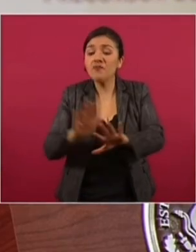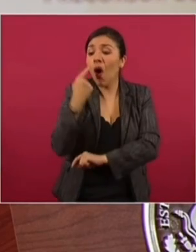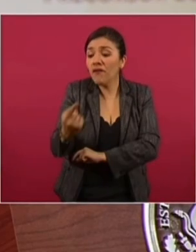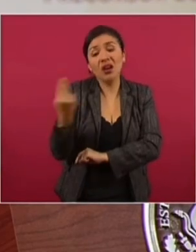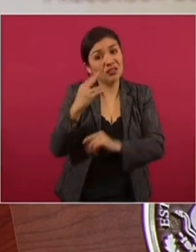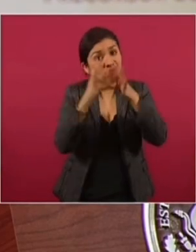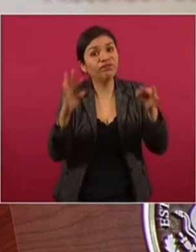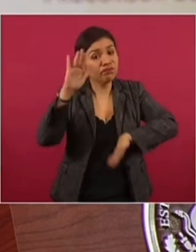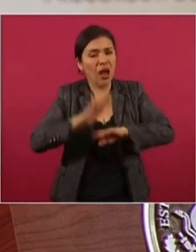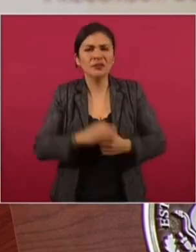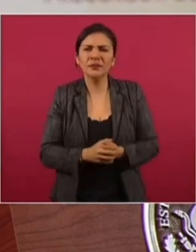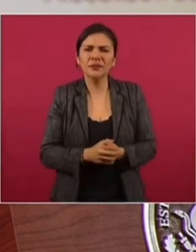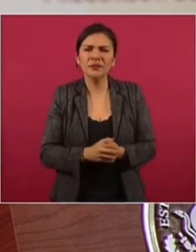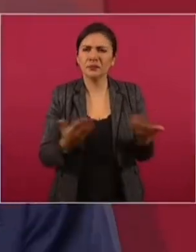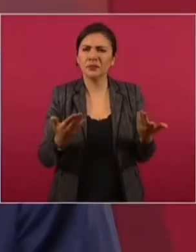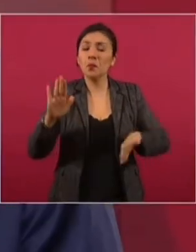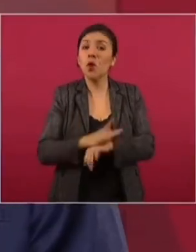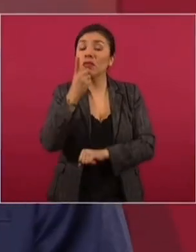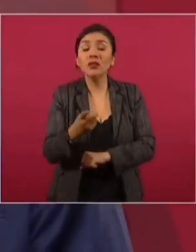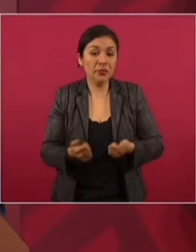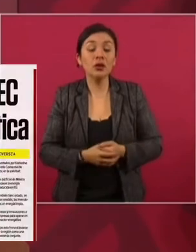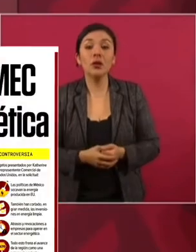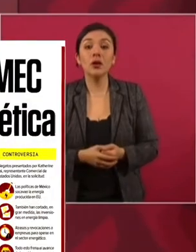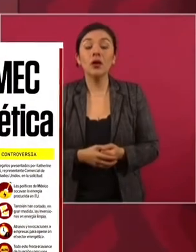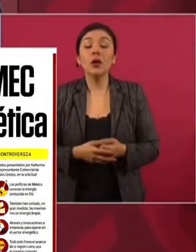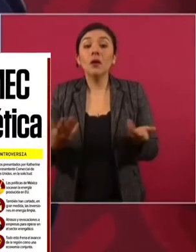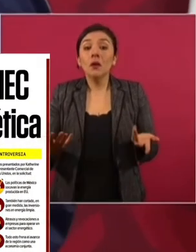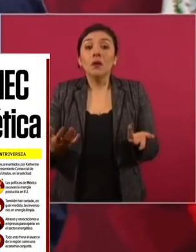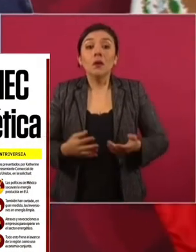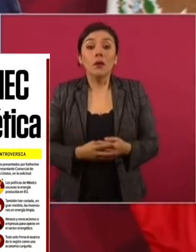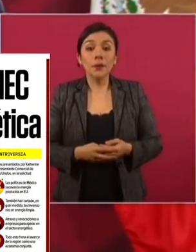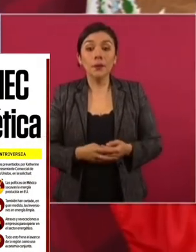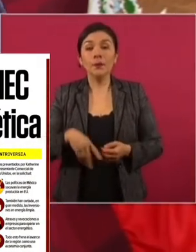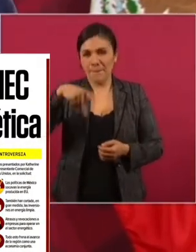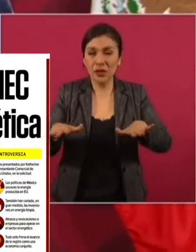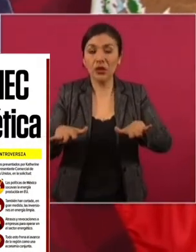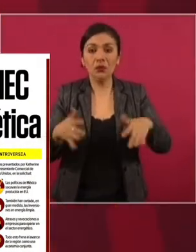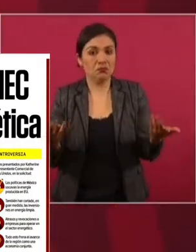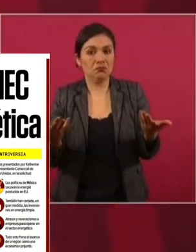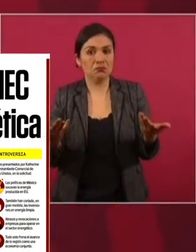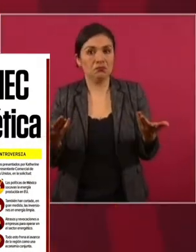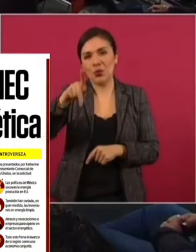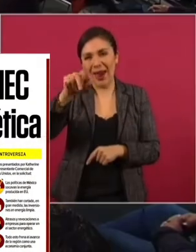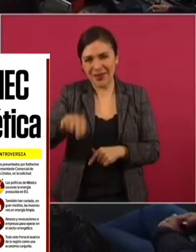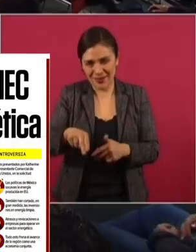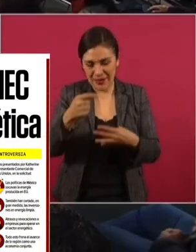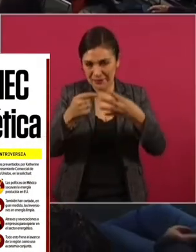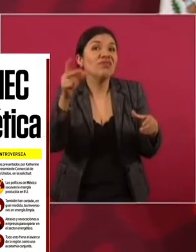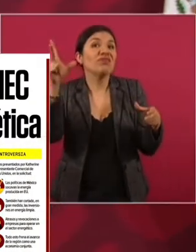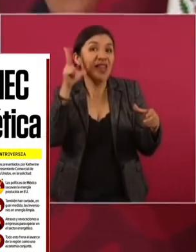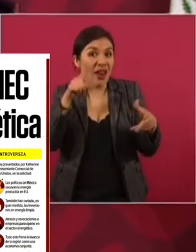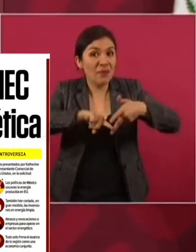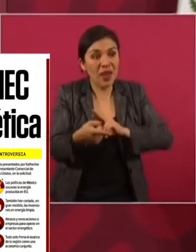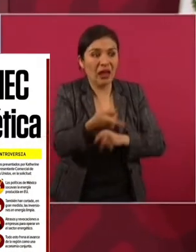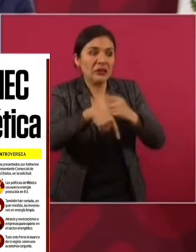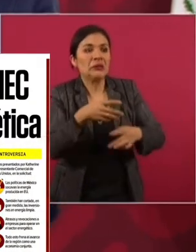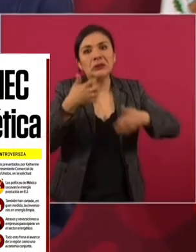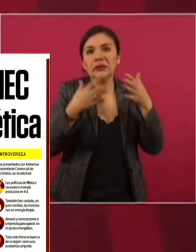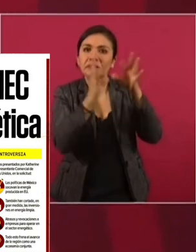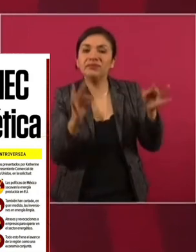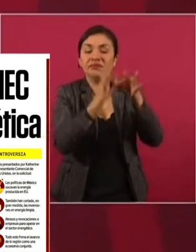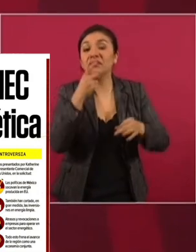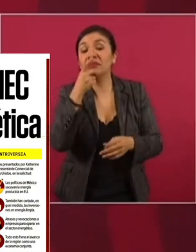supuestamente afecta el tratado. Pero si ustedes ven la información, todos los del Reforma y todo ese grupo ya están hablando